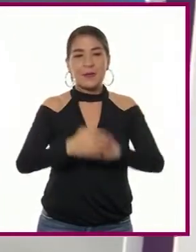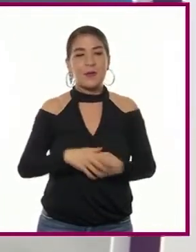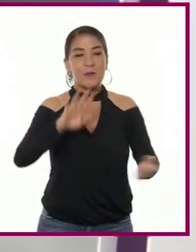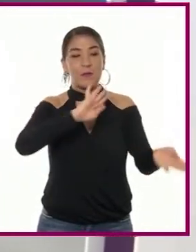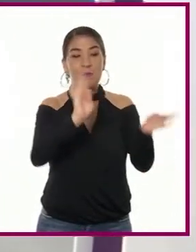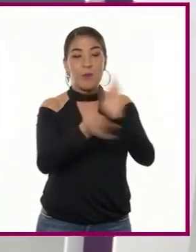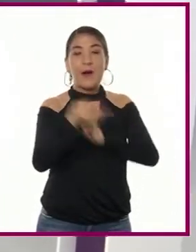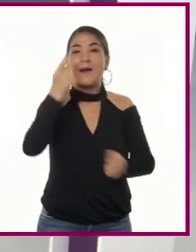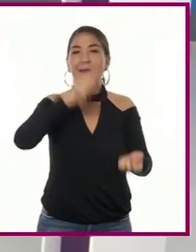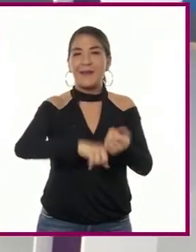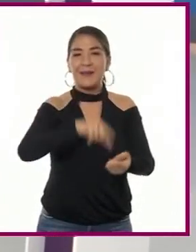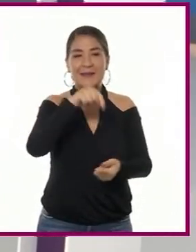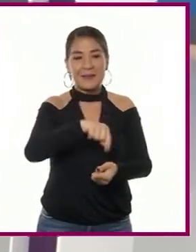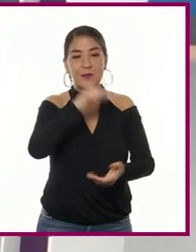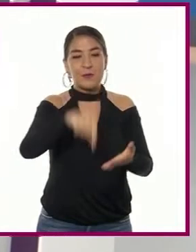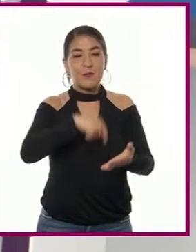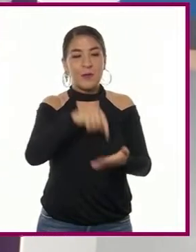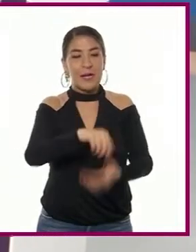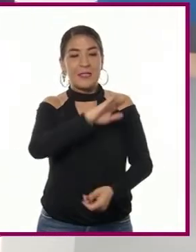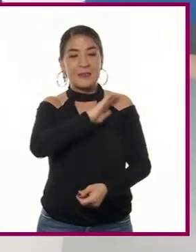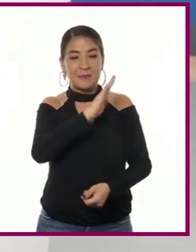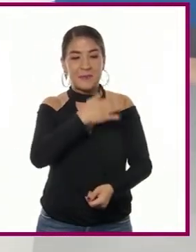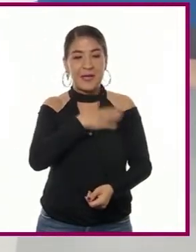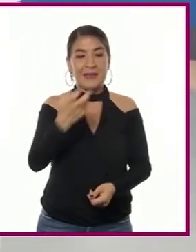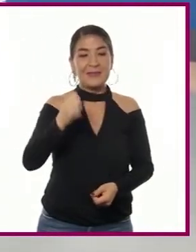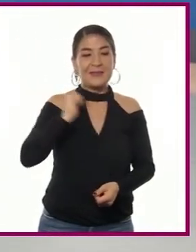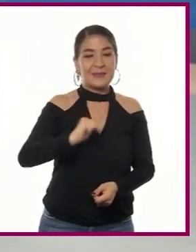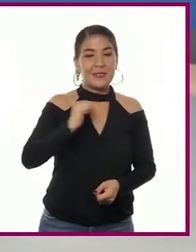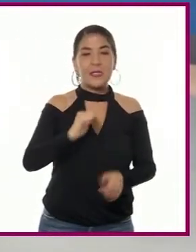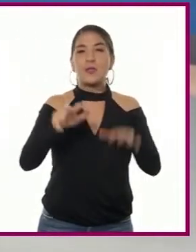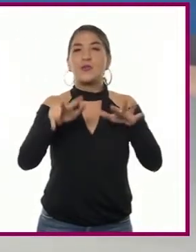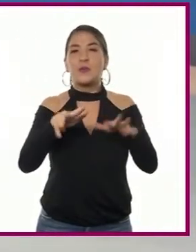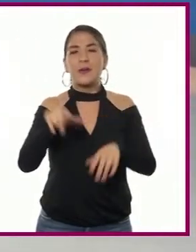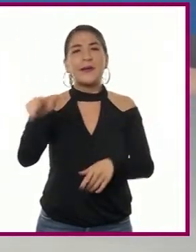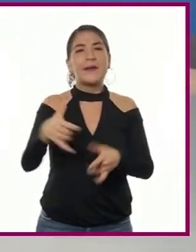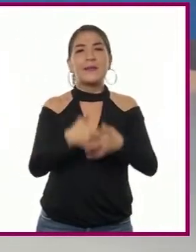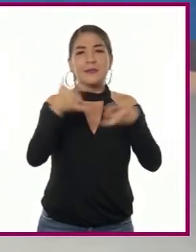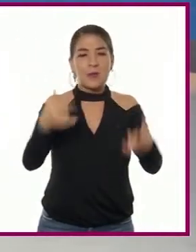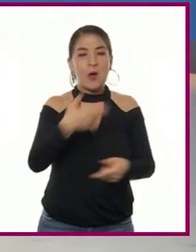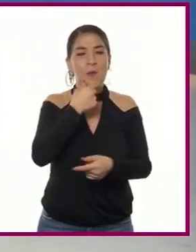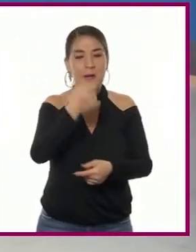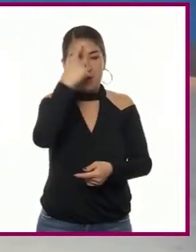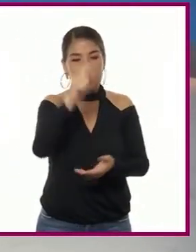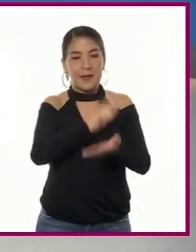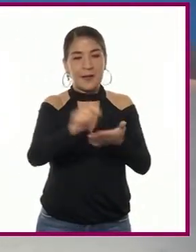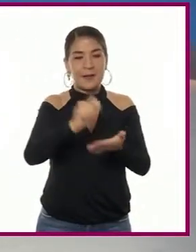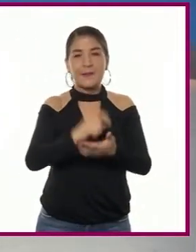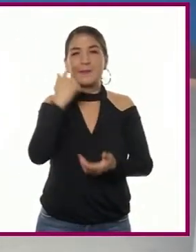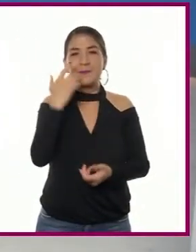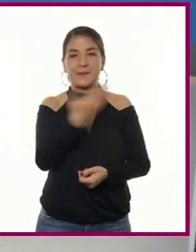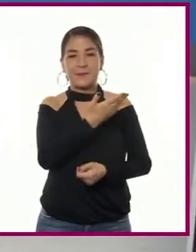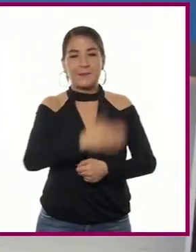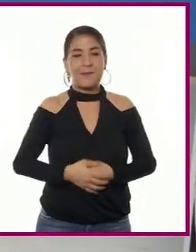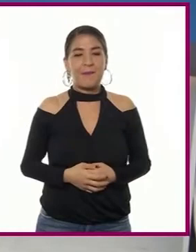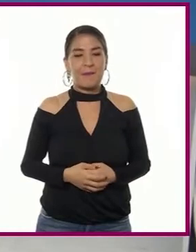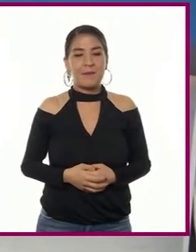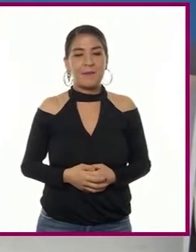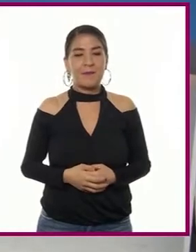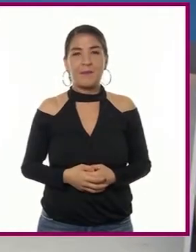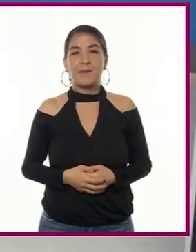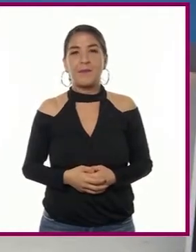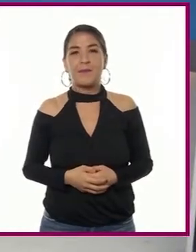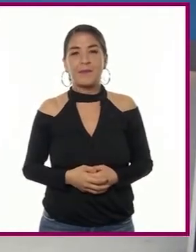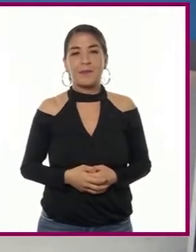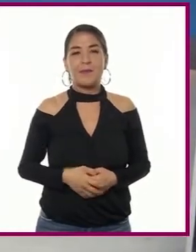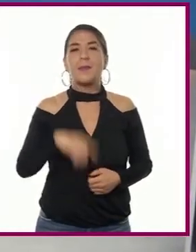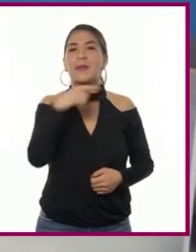mundo atlántico español durante el siglo XVIII, escrito por los historiadores Alan J. Coete y Kenneth J. Andrieth,